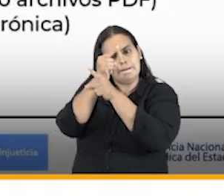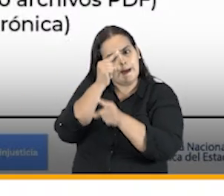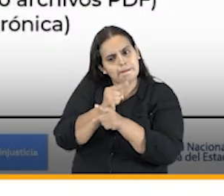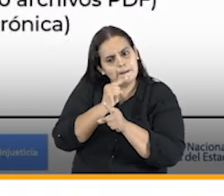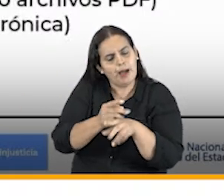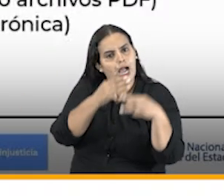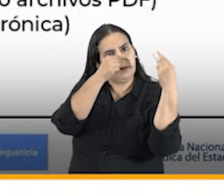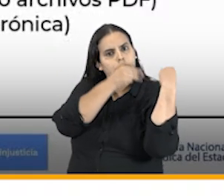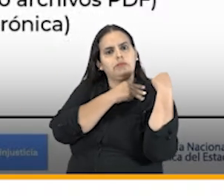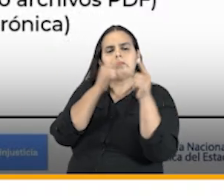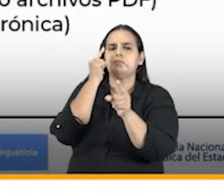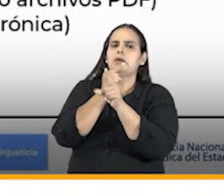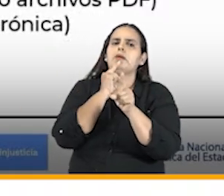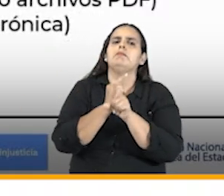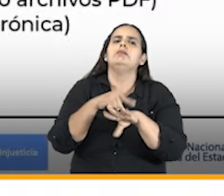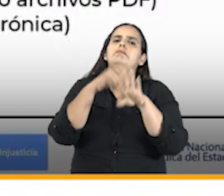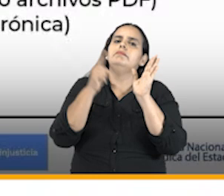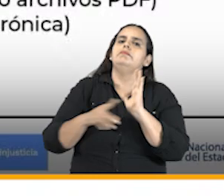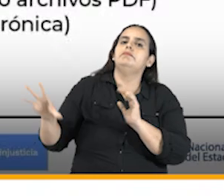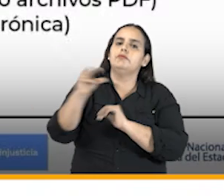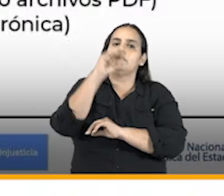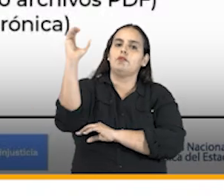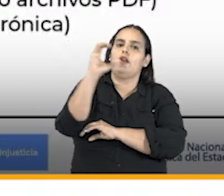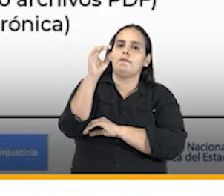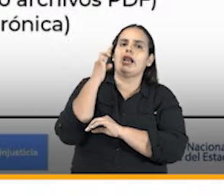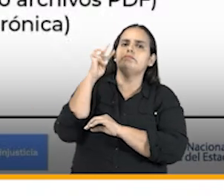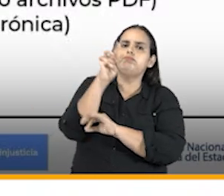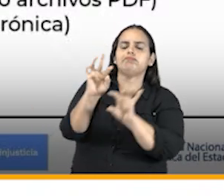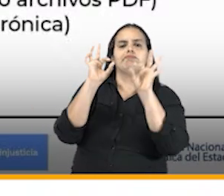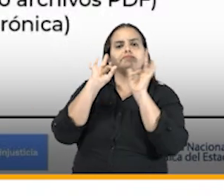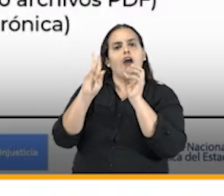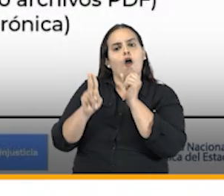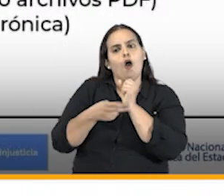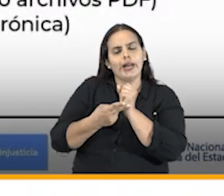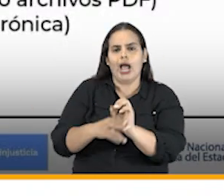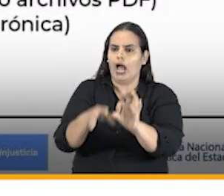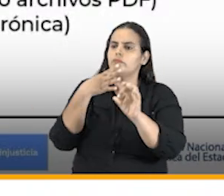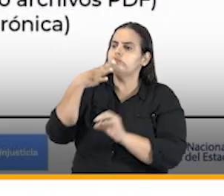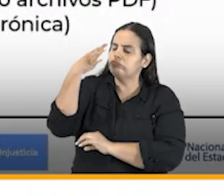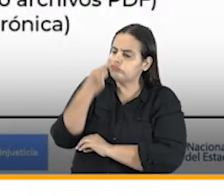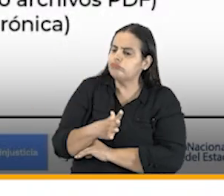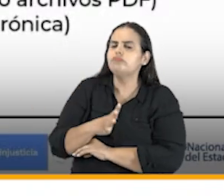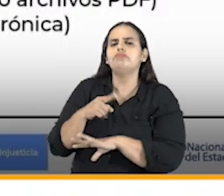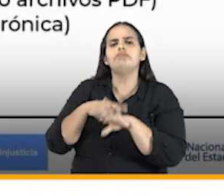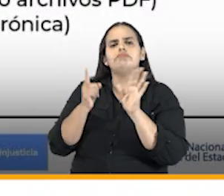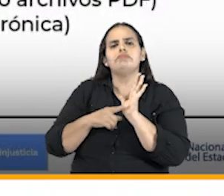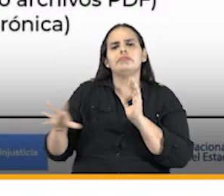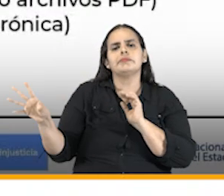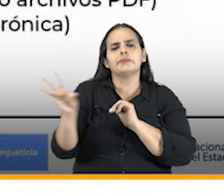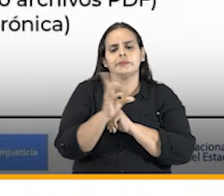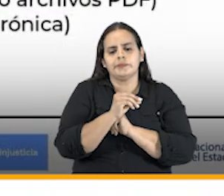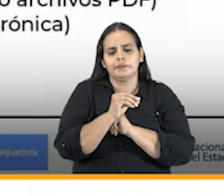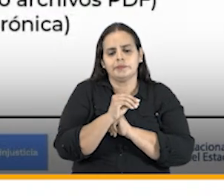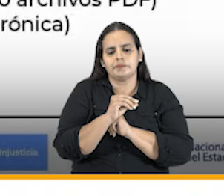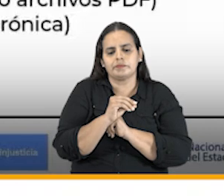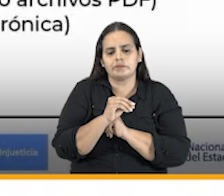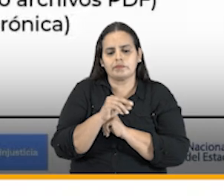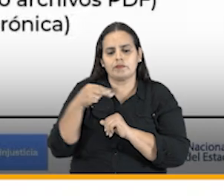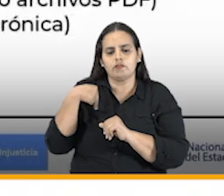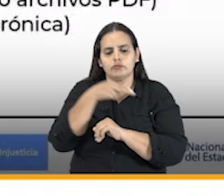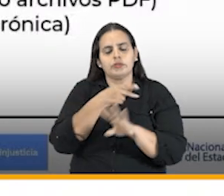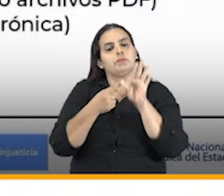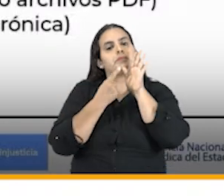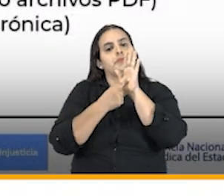esta misión y para garantizar que los colombianos perciban los ahorros sustanciales en que estamos